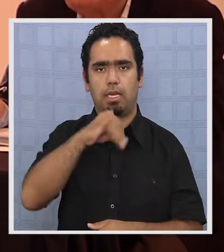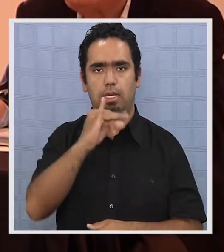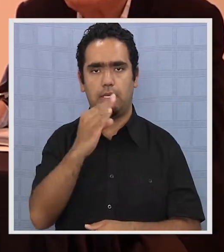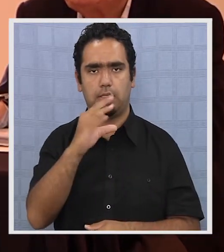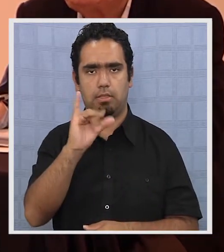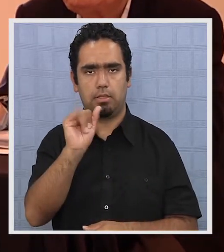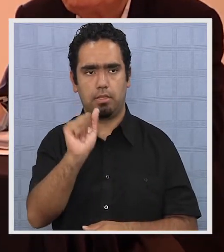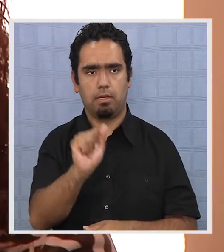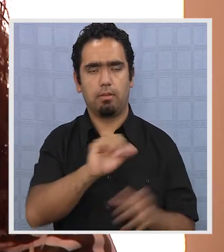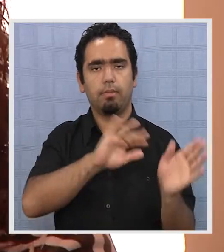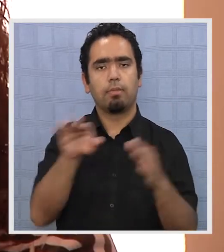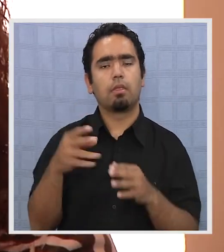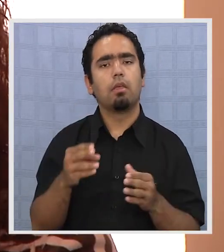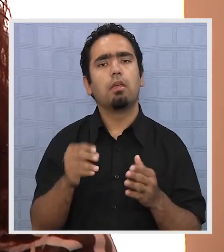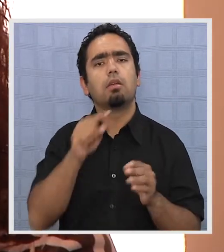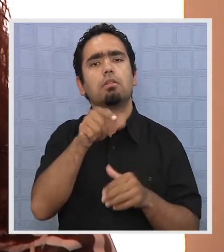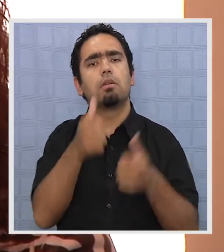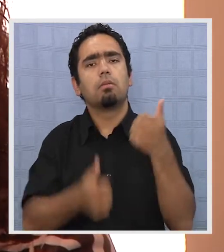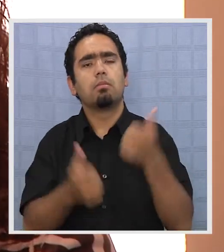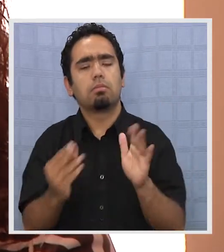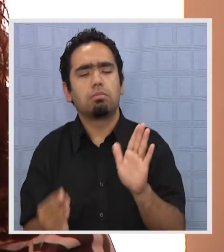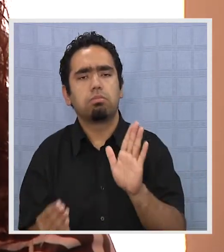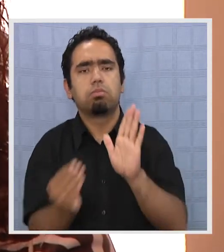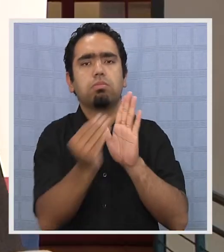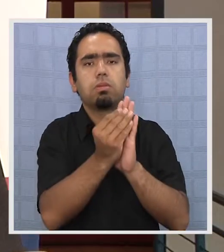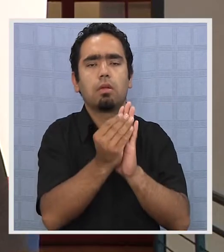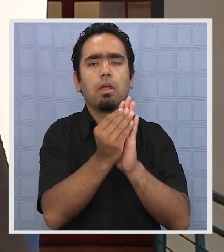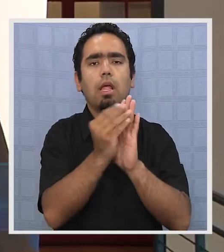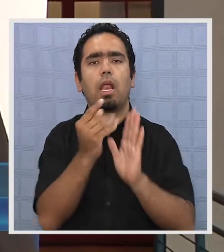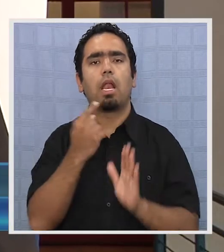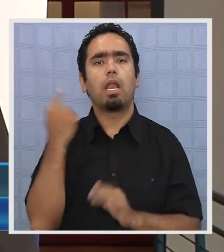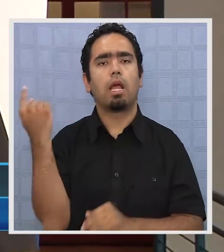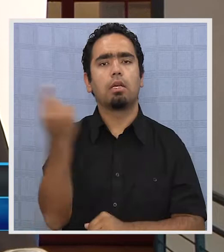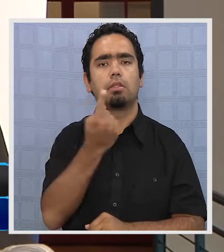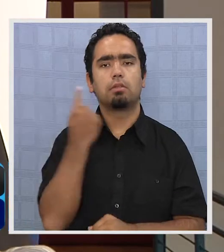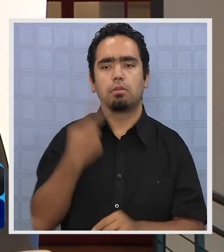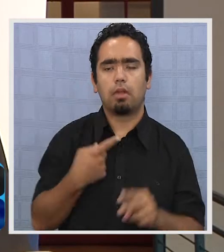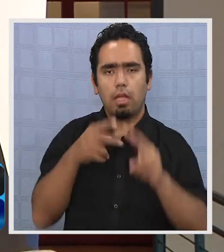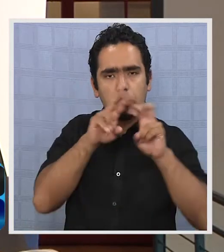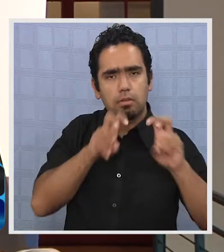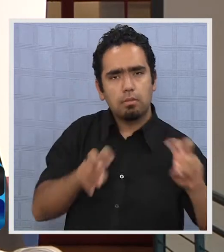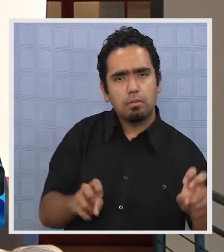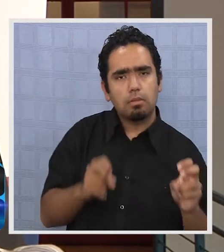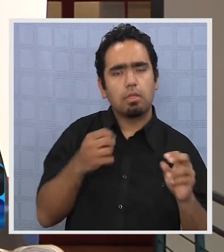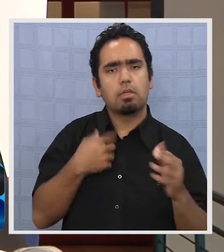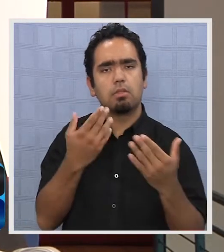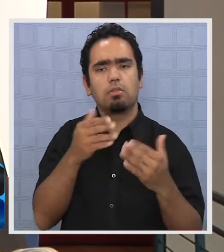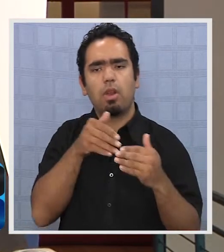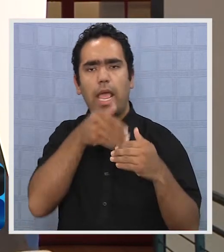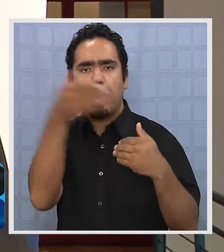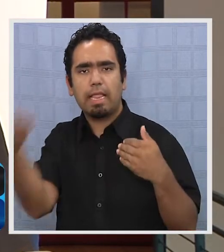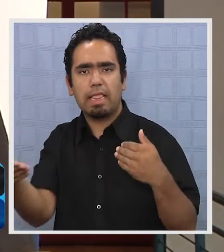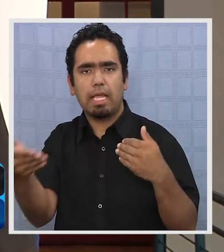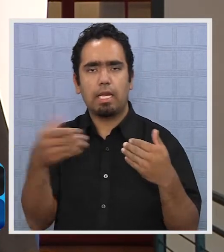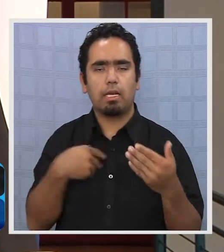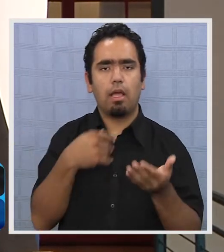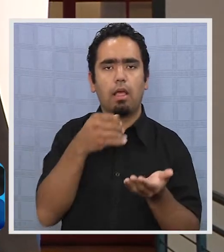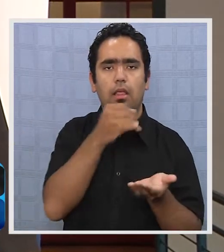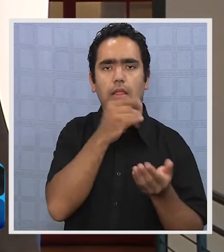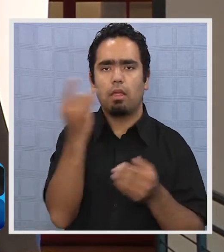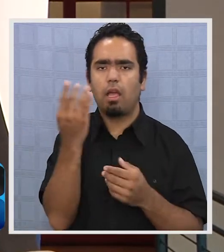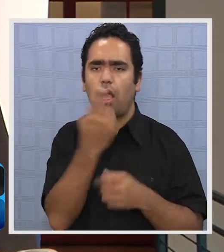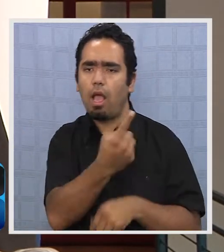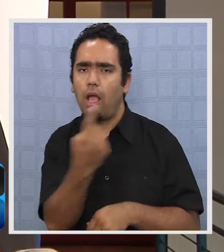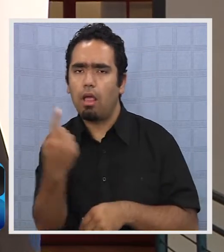los efectos de la prueba inicia. La prueba inicia se inserta dentro de una dinámica internacional que es tener examinaciones externas en las